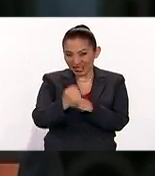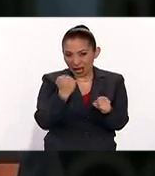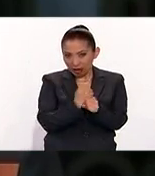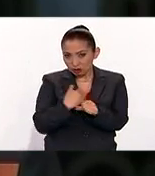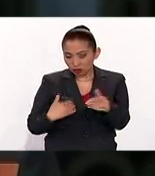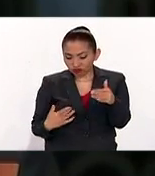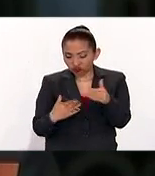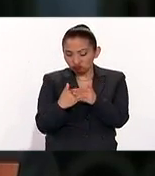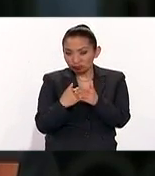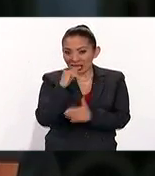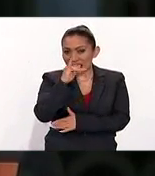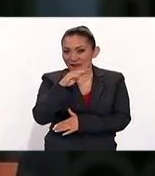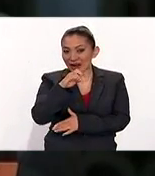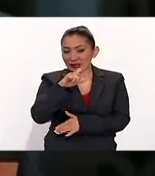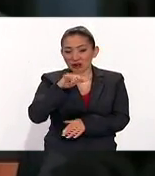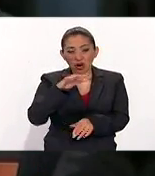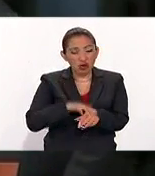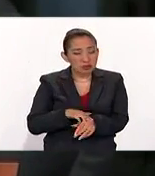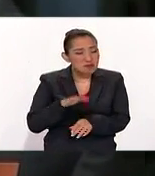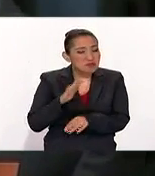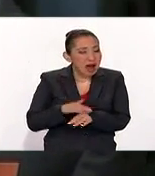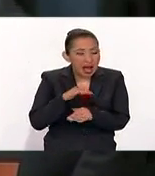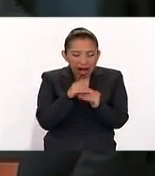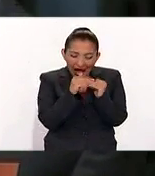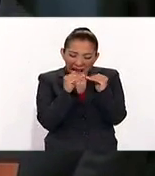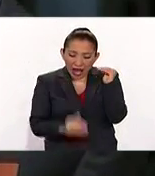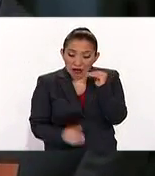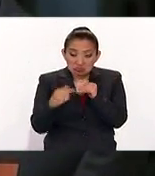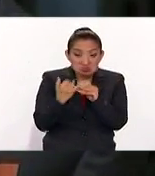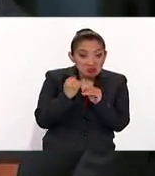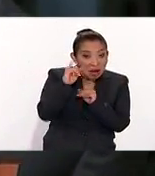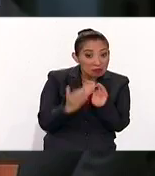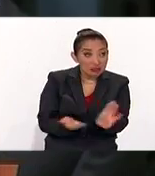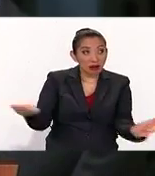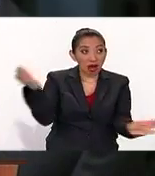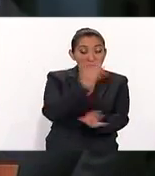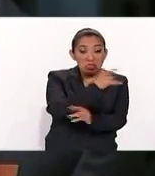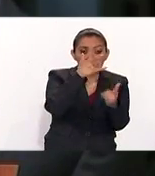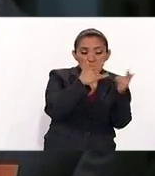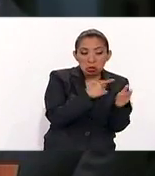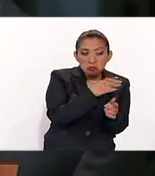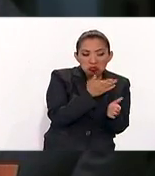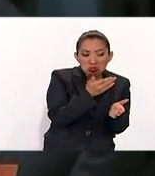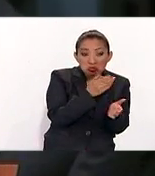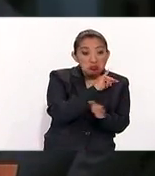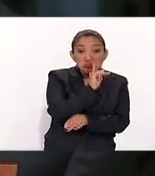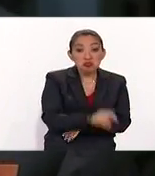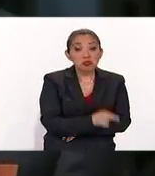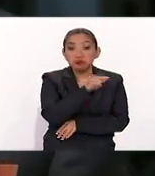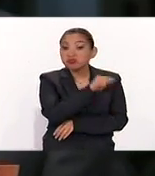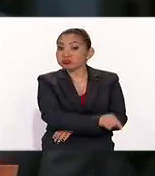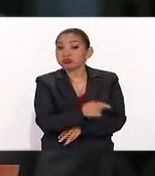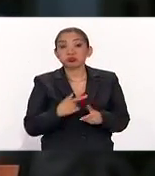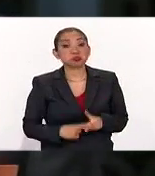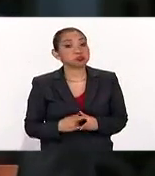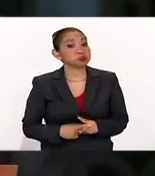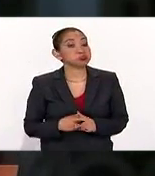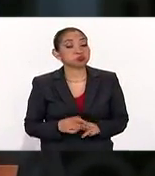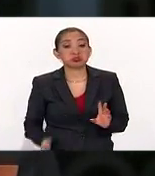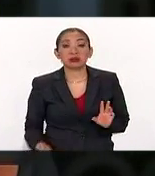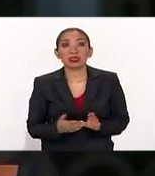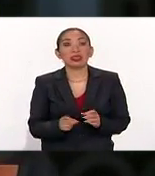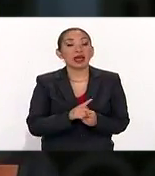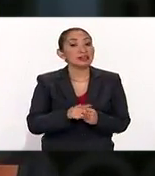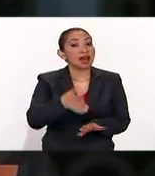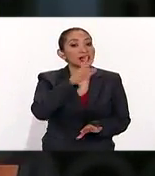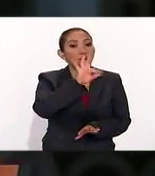con la inflación más baja que nuestro país haya registrado desde que se mide la misma, desde